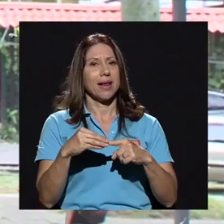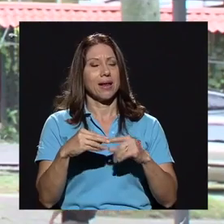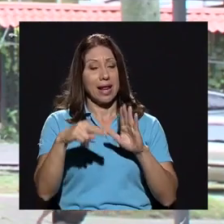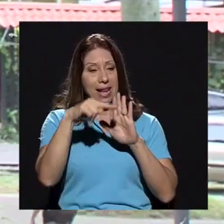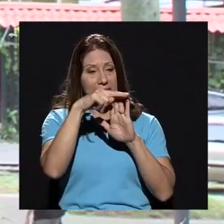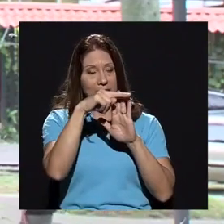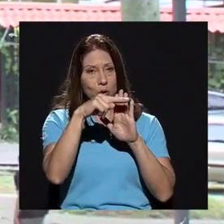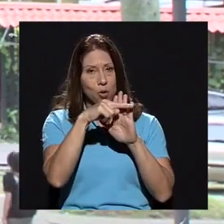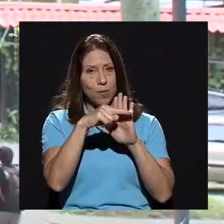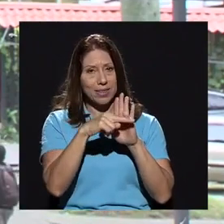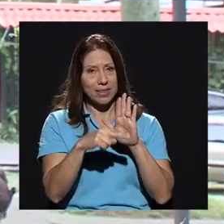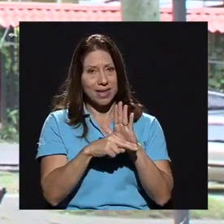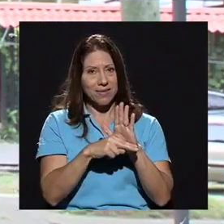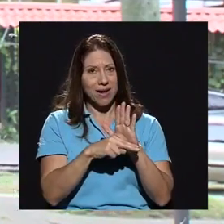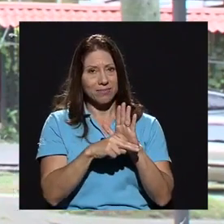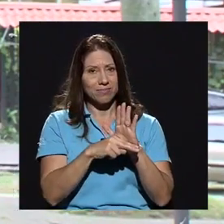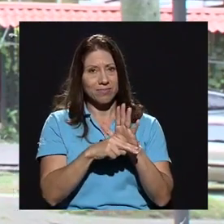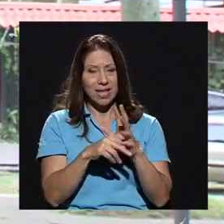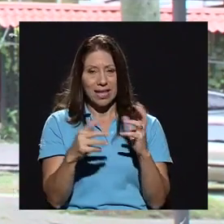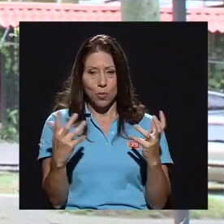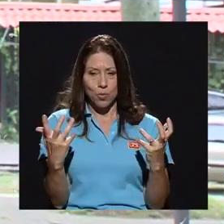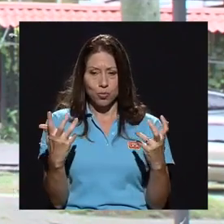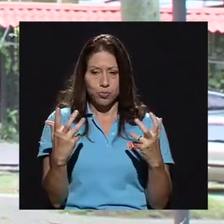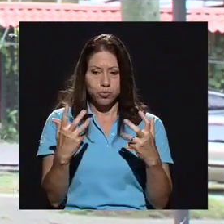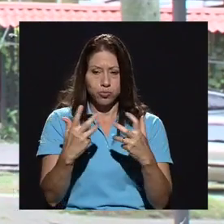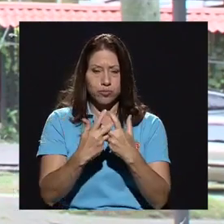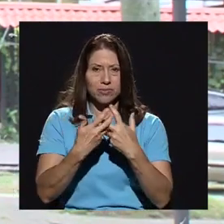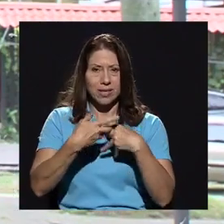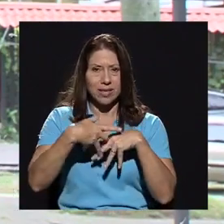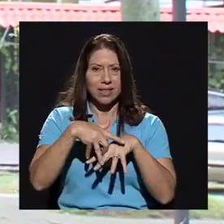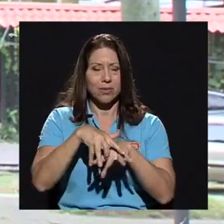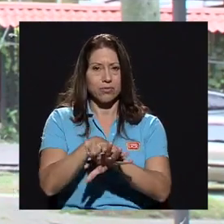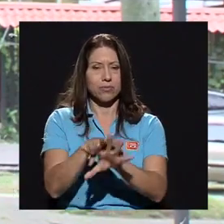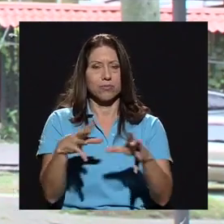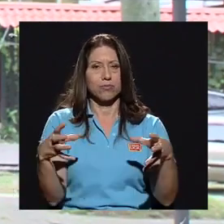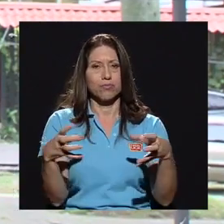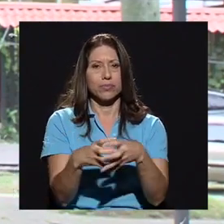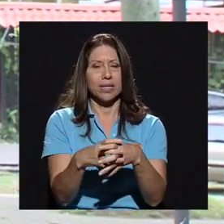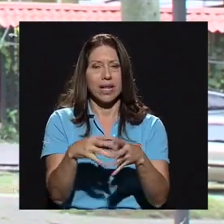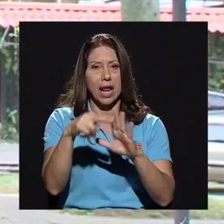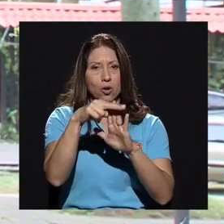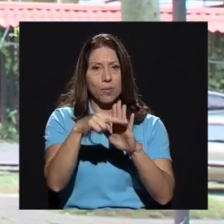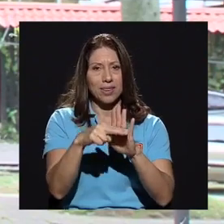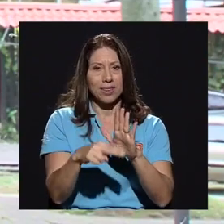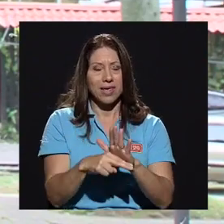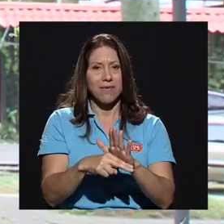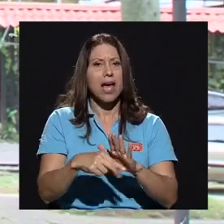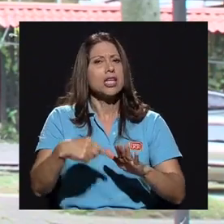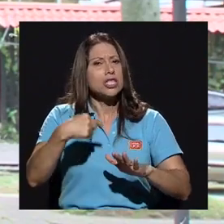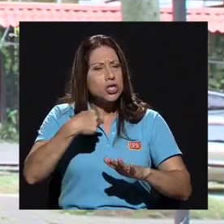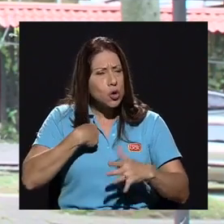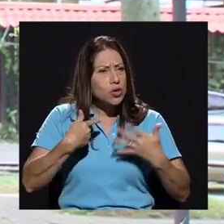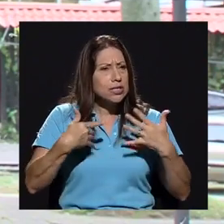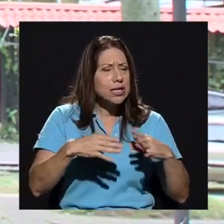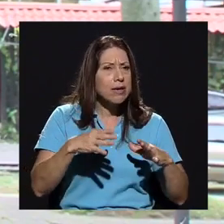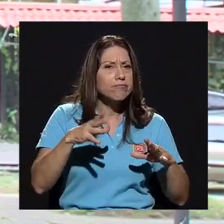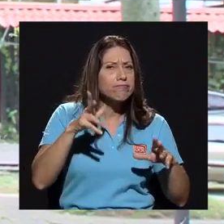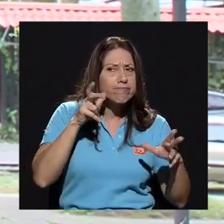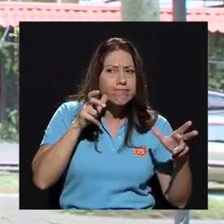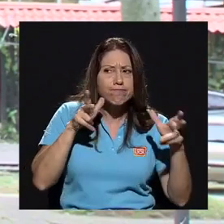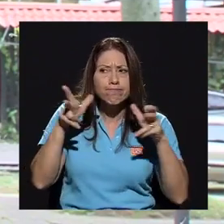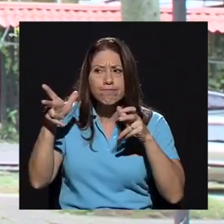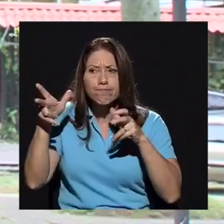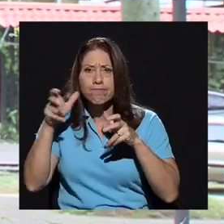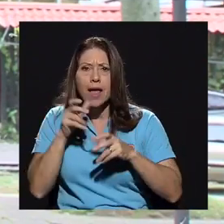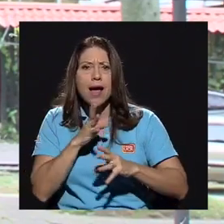la normativa, integración de la normativa. Yo me he dado a la tarea de escuchar, de hablar con personas de